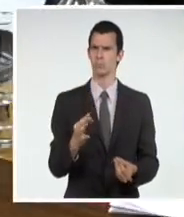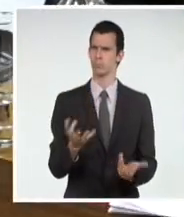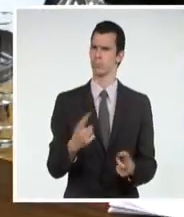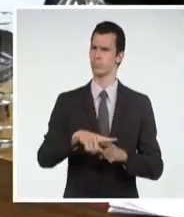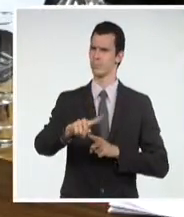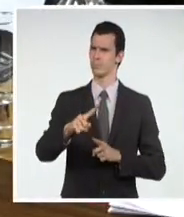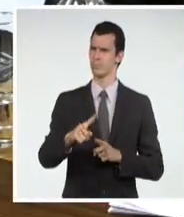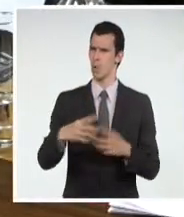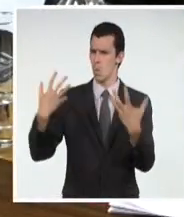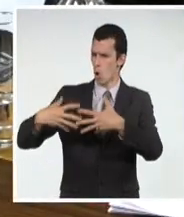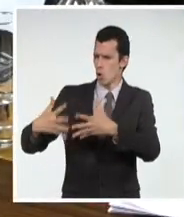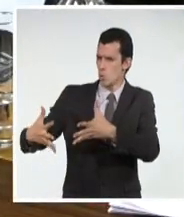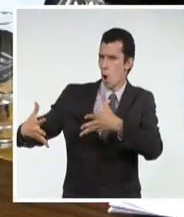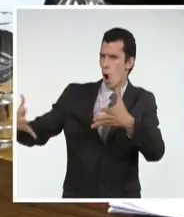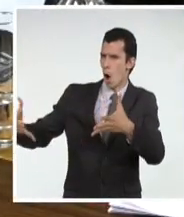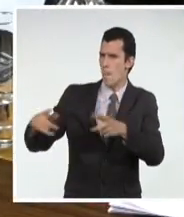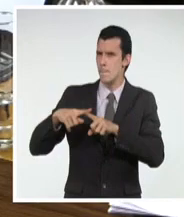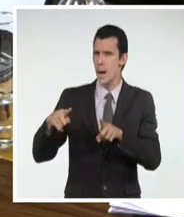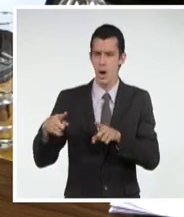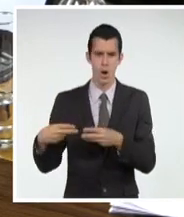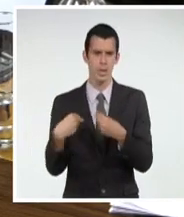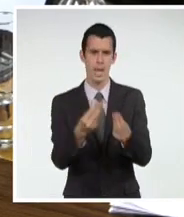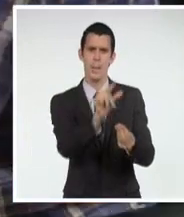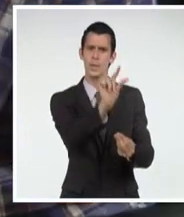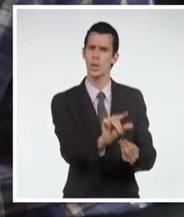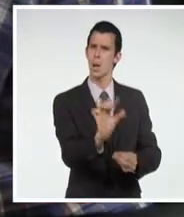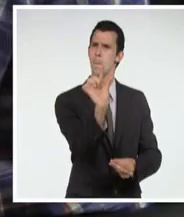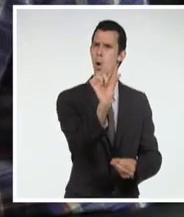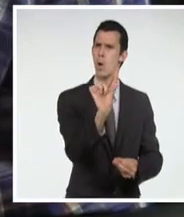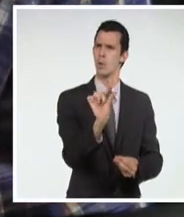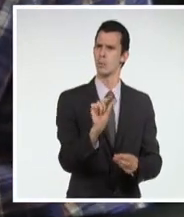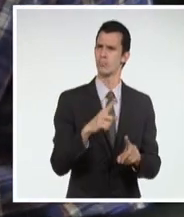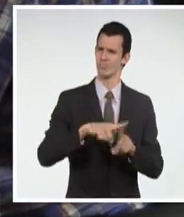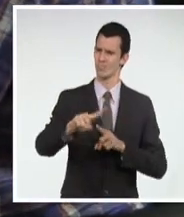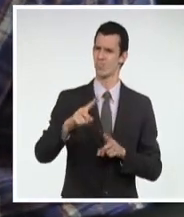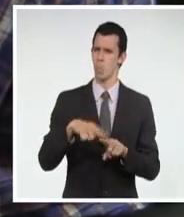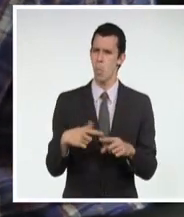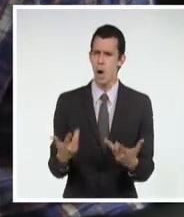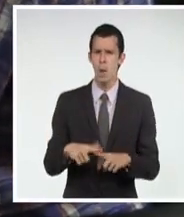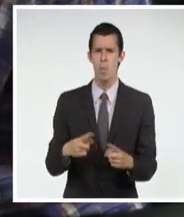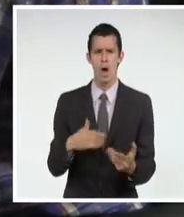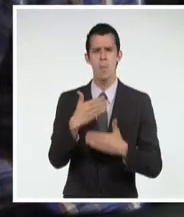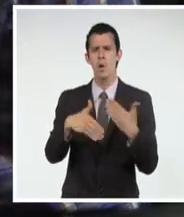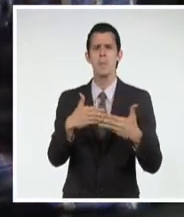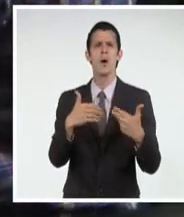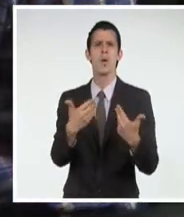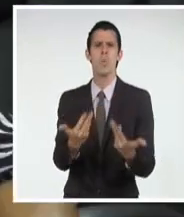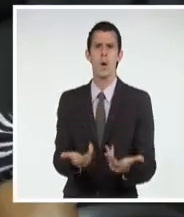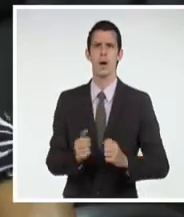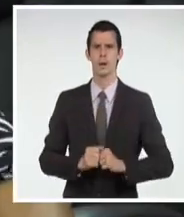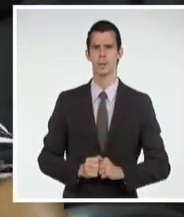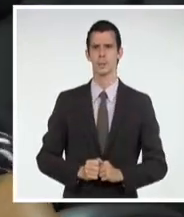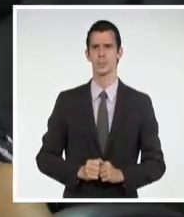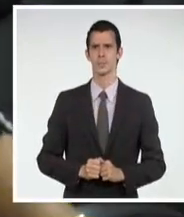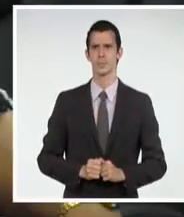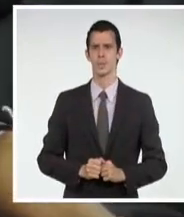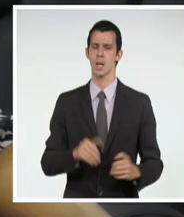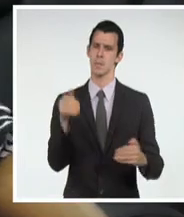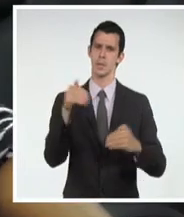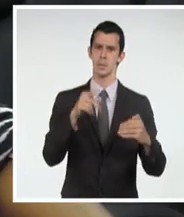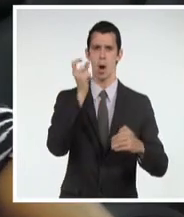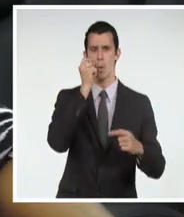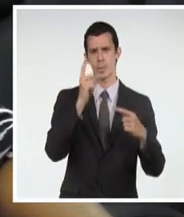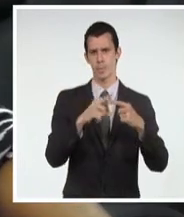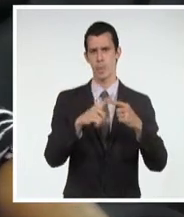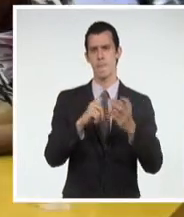Ruiz, miembro del Comité Central del Partido Comunista de Cuba, Rafael Santisteban Pozo, presidente de la ANAP, y Mauri Echavarría